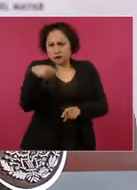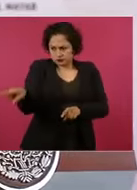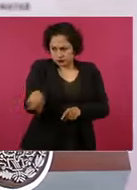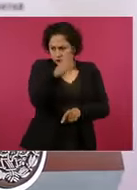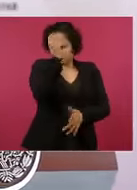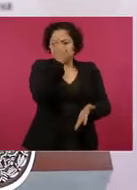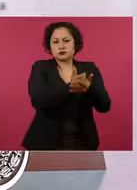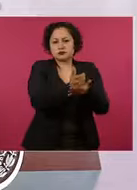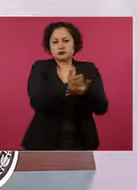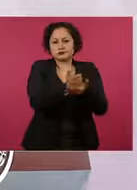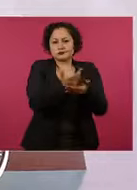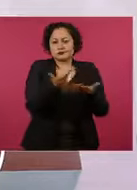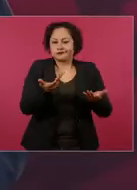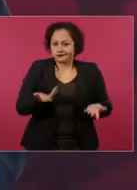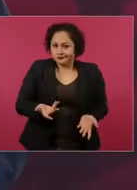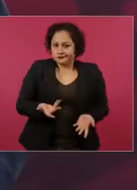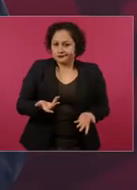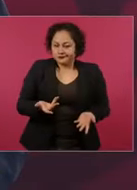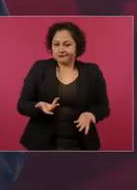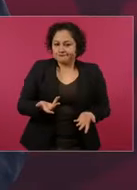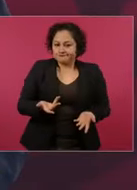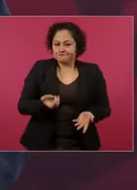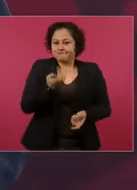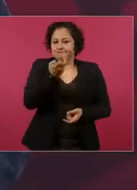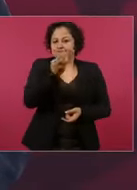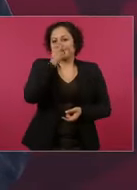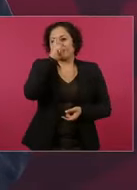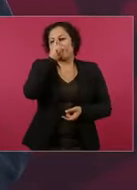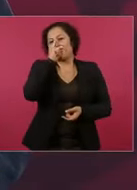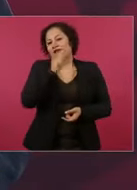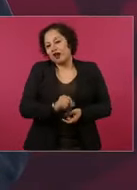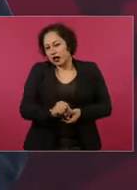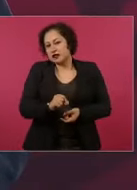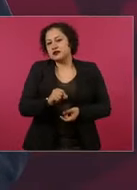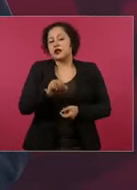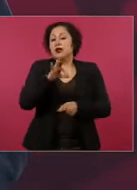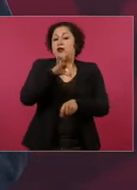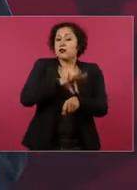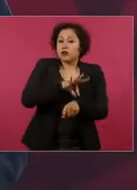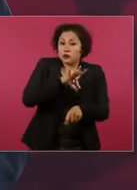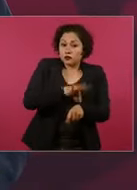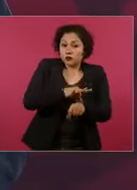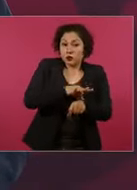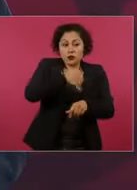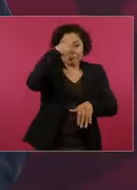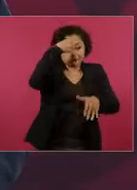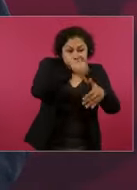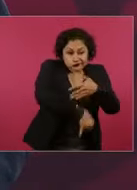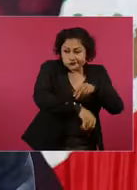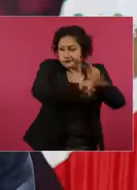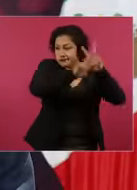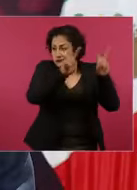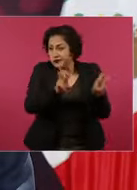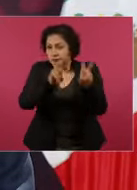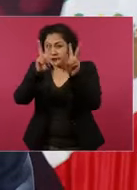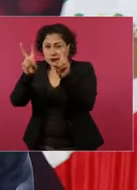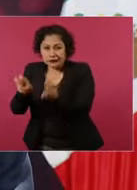Luego, como son pocos los especialistas que se tienen,